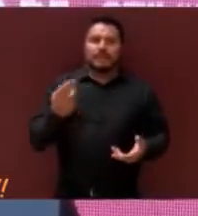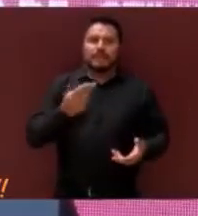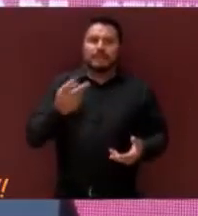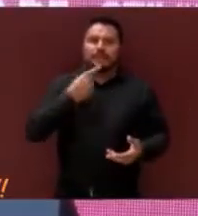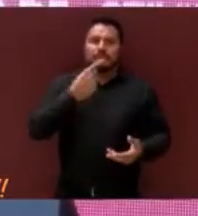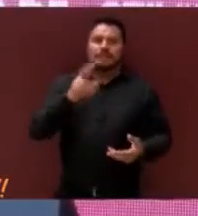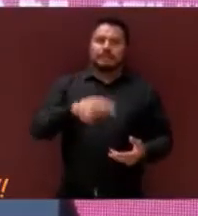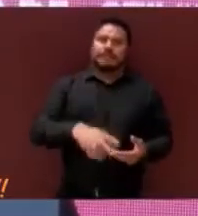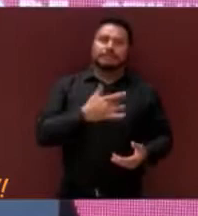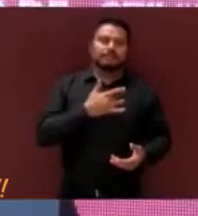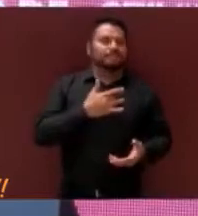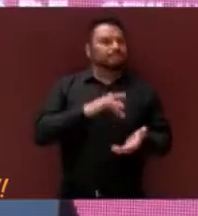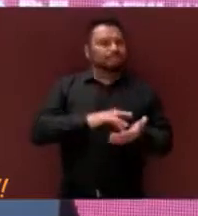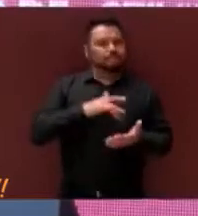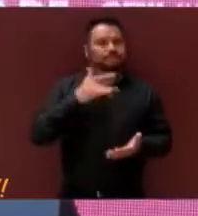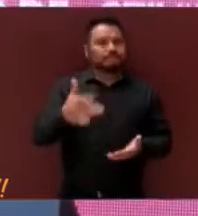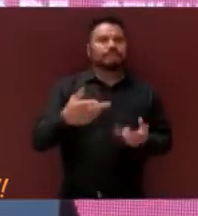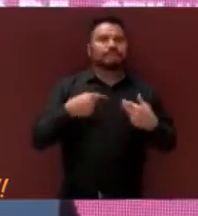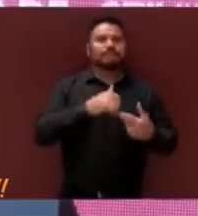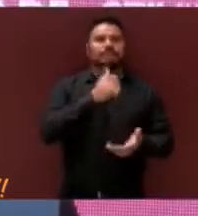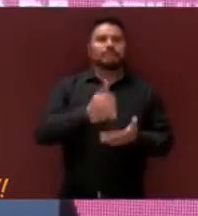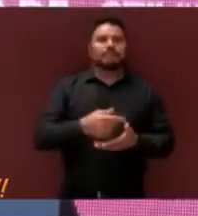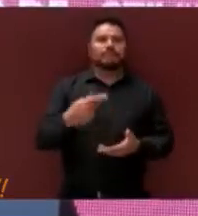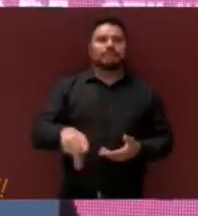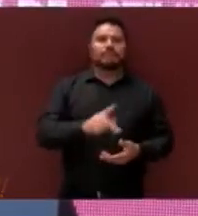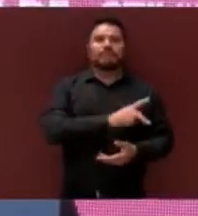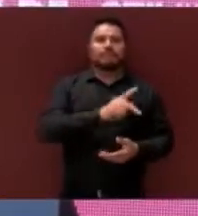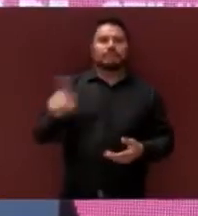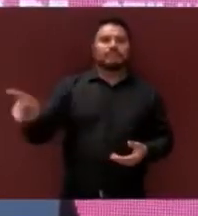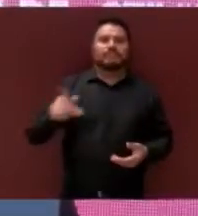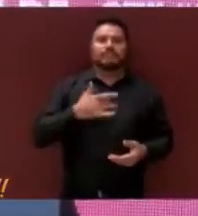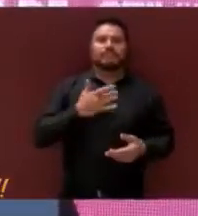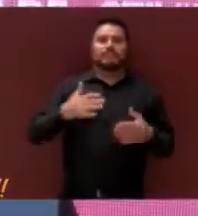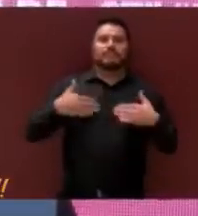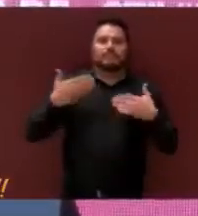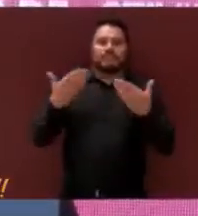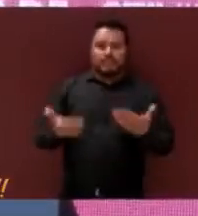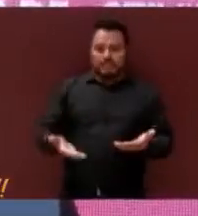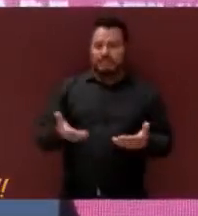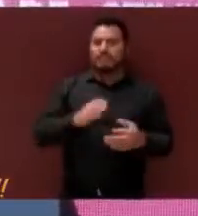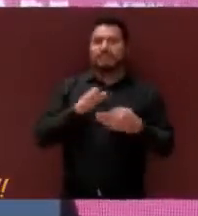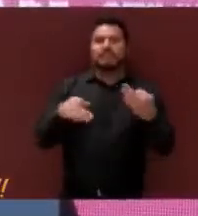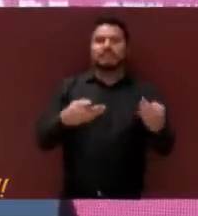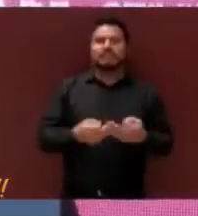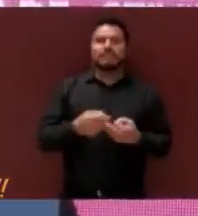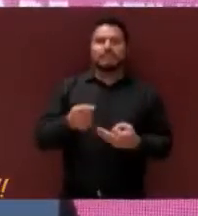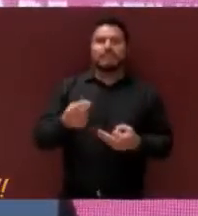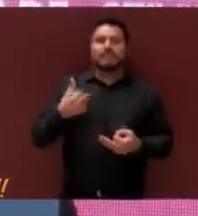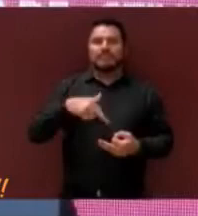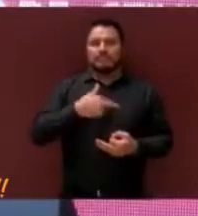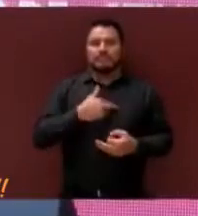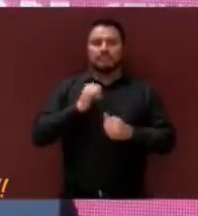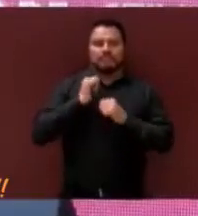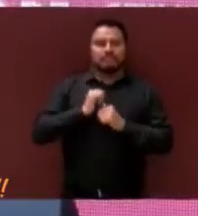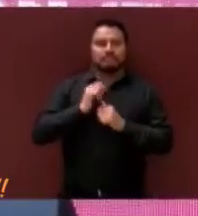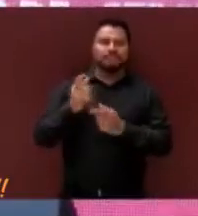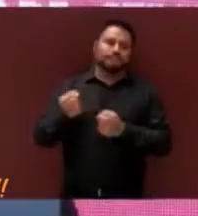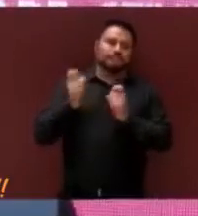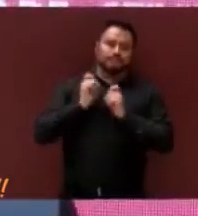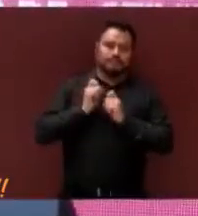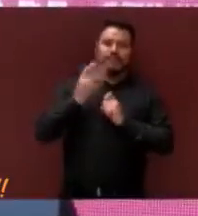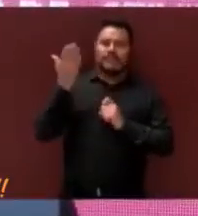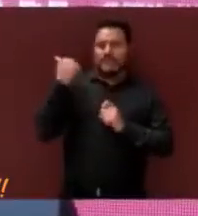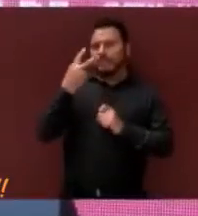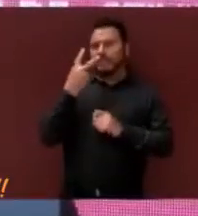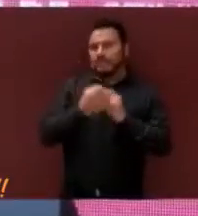agradecimiento a todos los ciudadanos que depositaron su confianza y nos confirieron este digno cargo hace ya